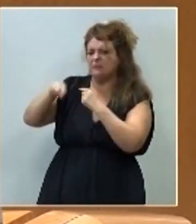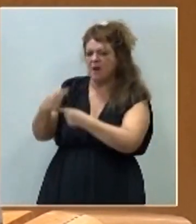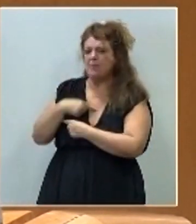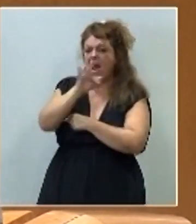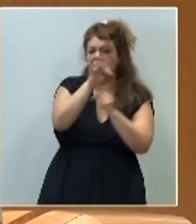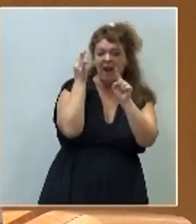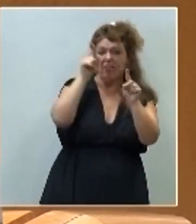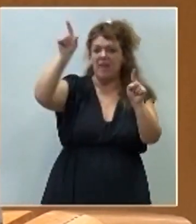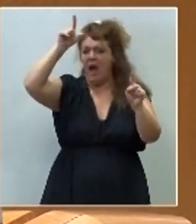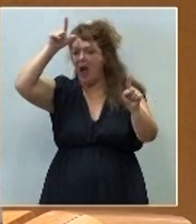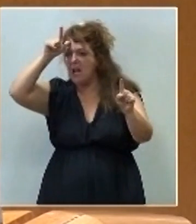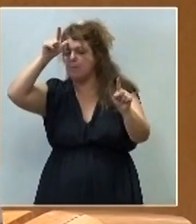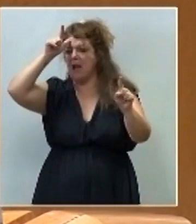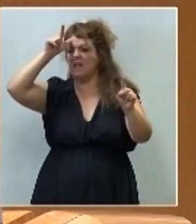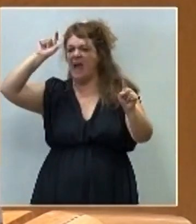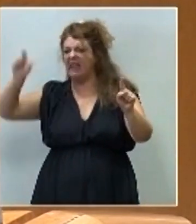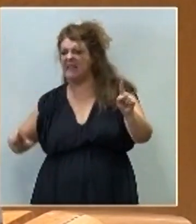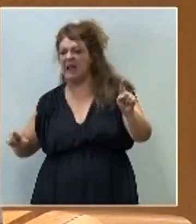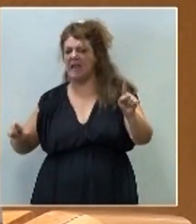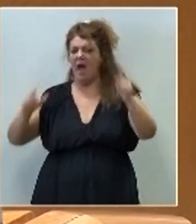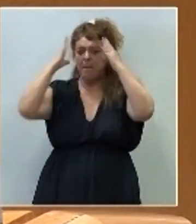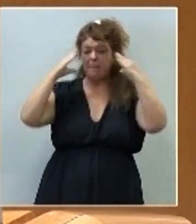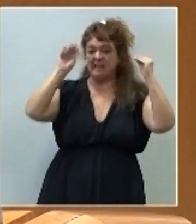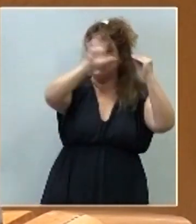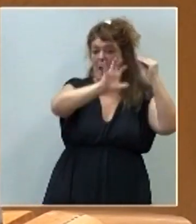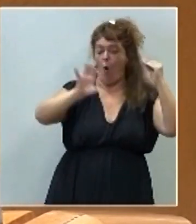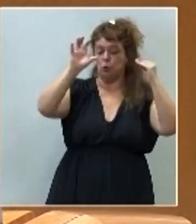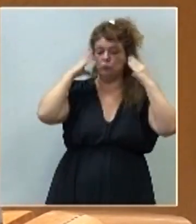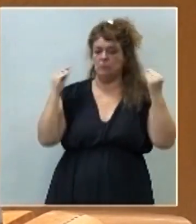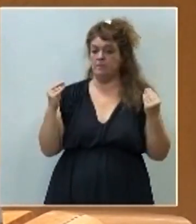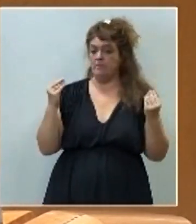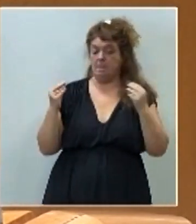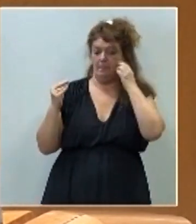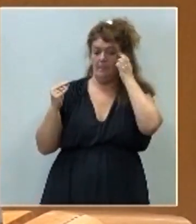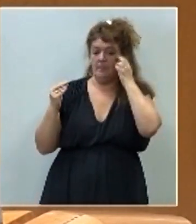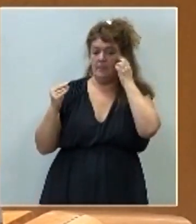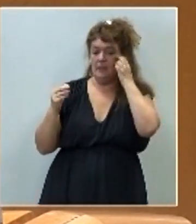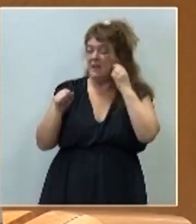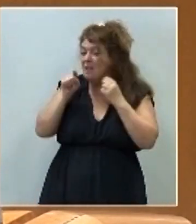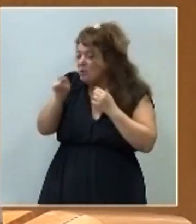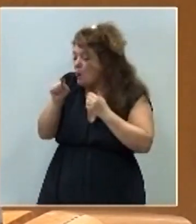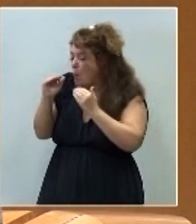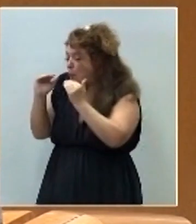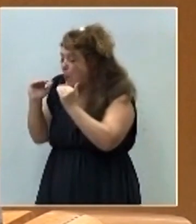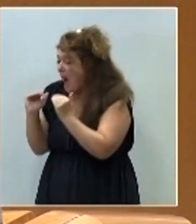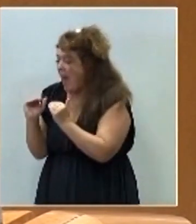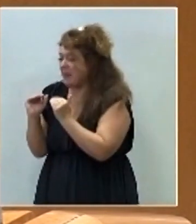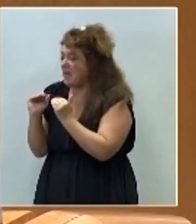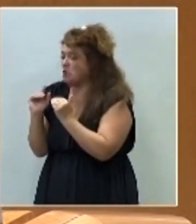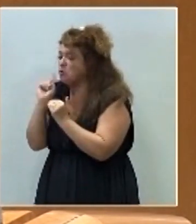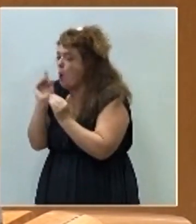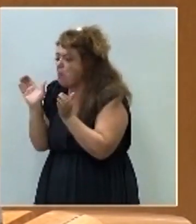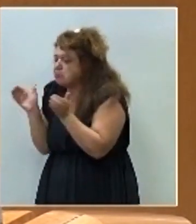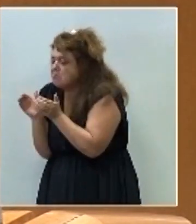Francia, Alemania, Italia, Países Bajos. Son pocas bajadas, sus pocas bajadas afectan a muy pocas familias.